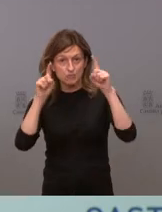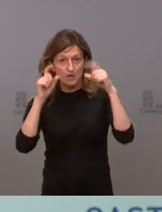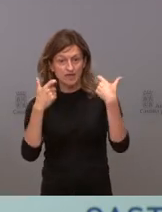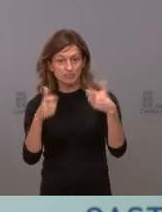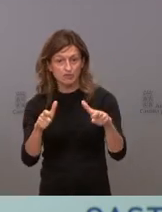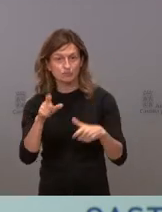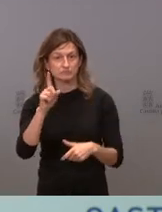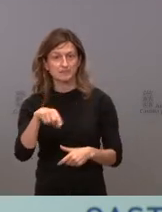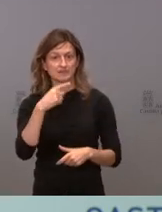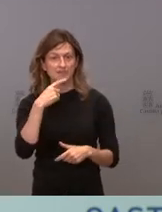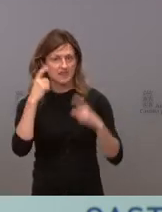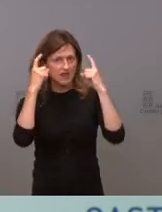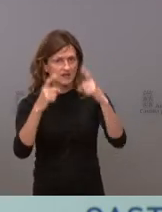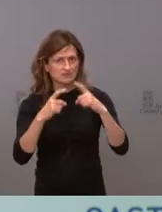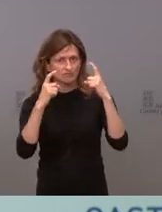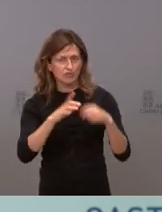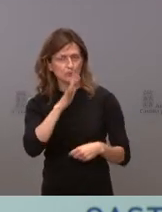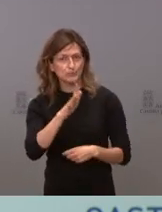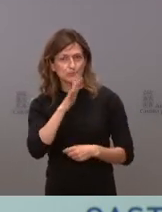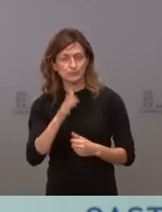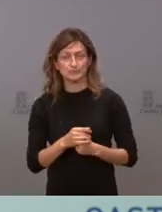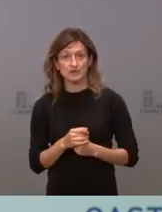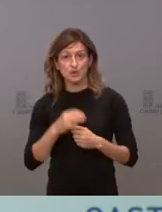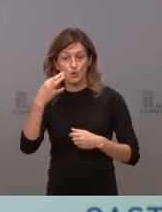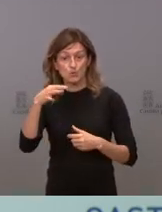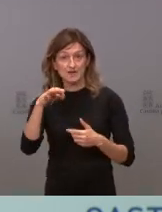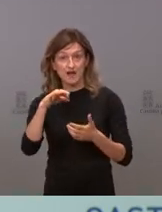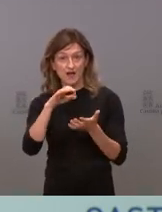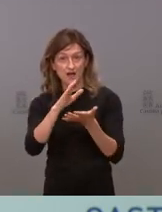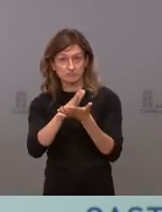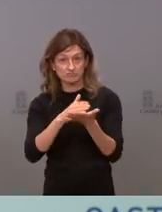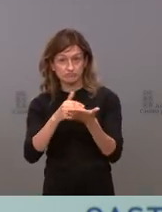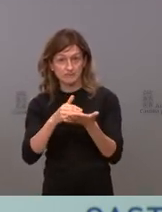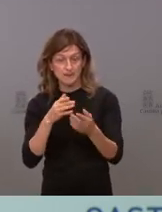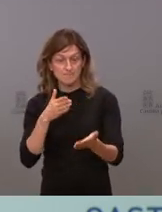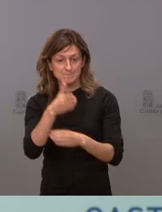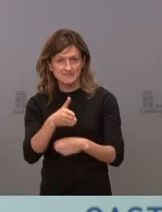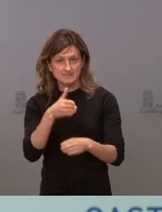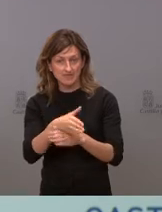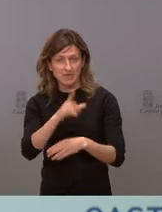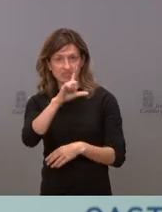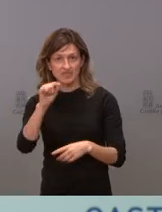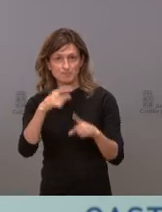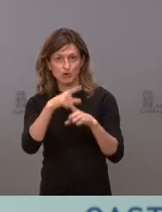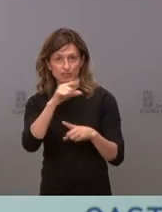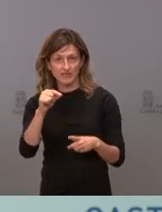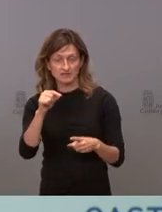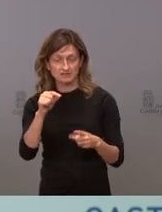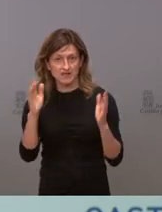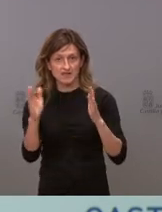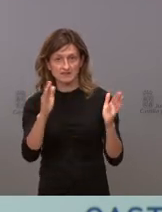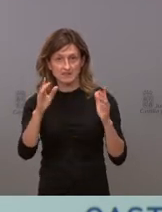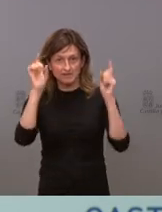hay que decir que hemos hecho un esfuerzo excepcional. Es la única comunidad que ha mantenido la presencialidad al 100% en todas las etapas